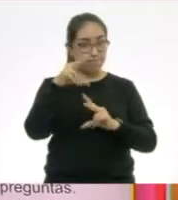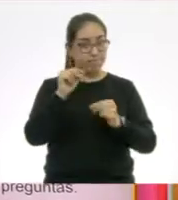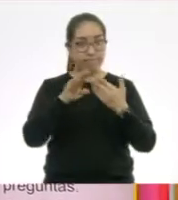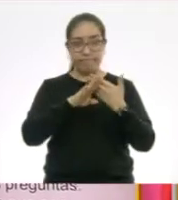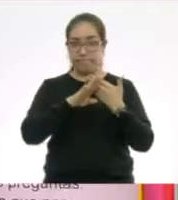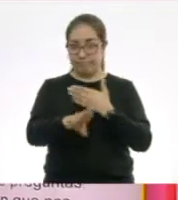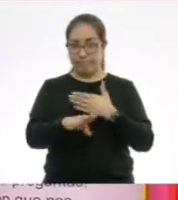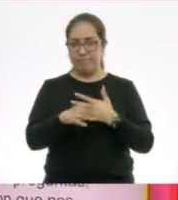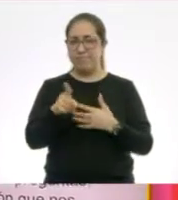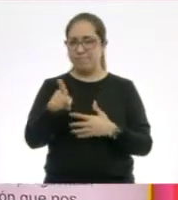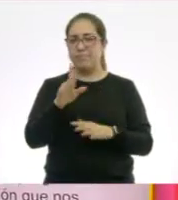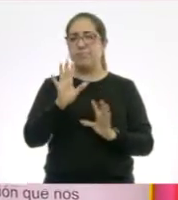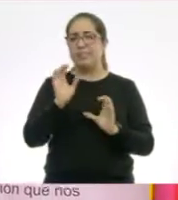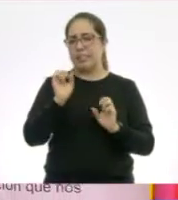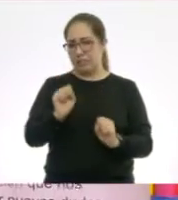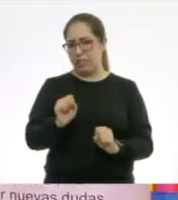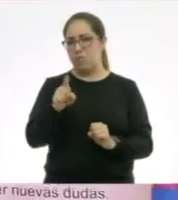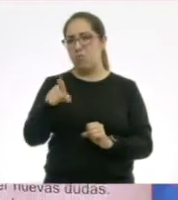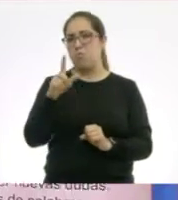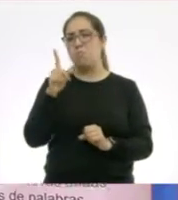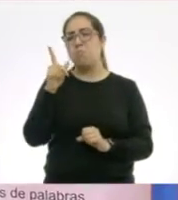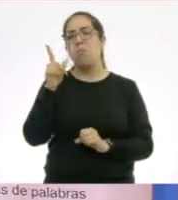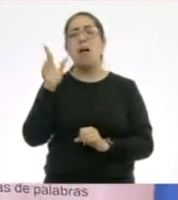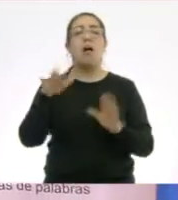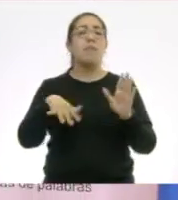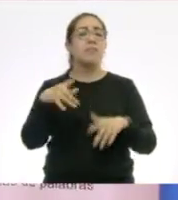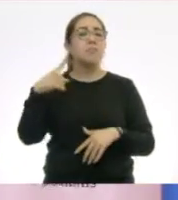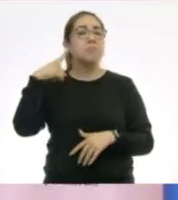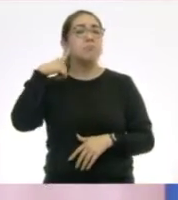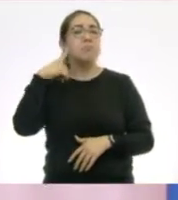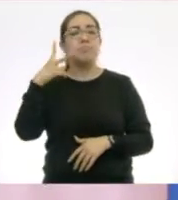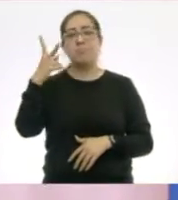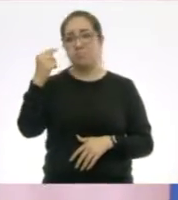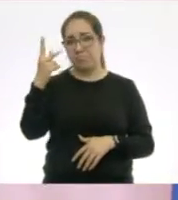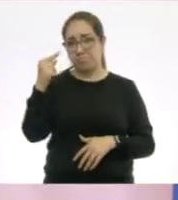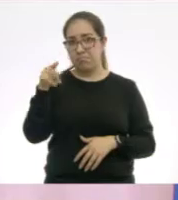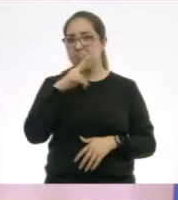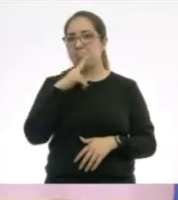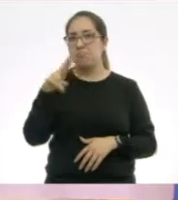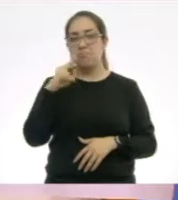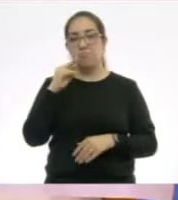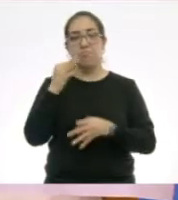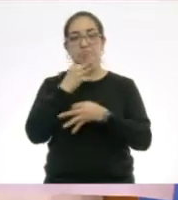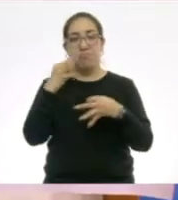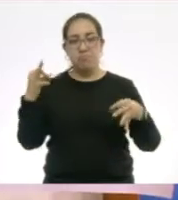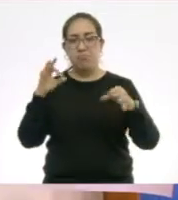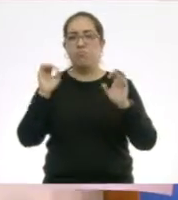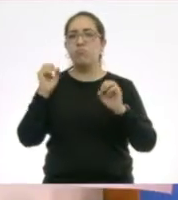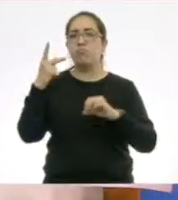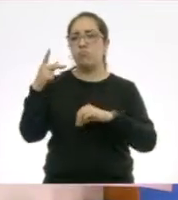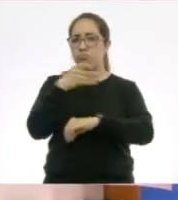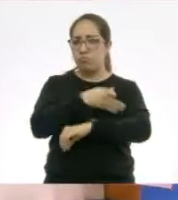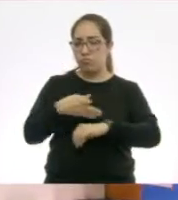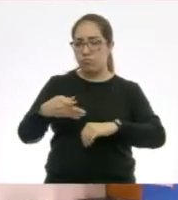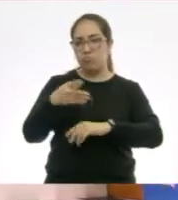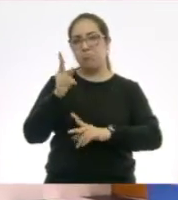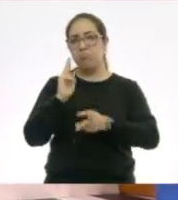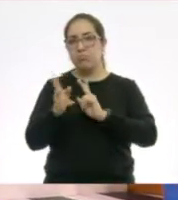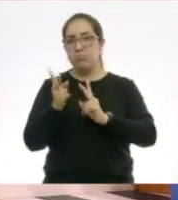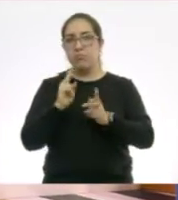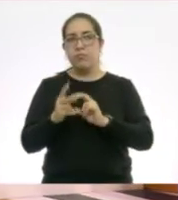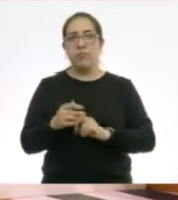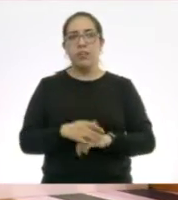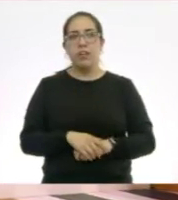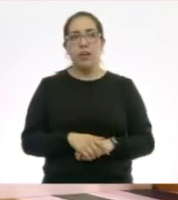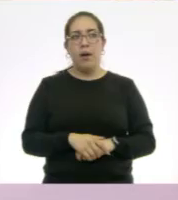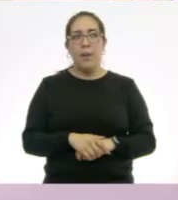escuchado seguramente en otro medio informativo, en la televisión. O lo ha escuchado entre sus parientes también, ¿verdad? Sí, ¿ya